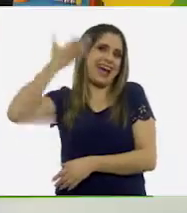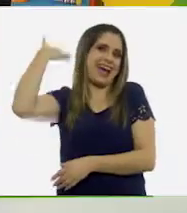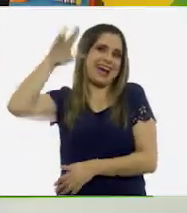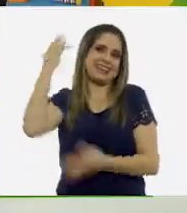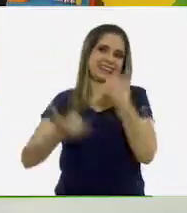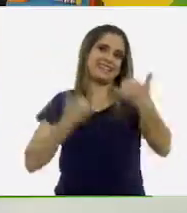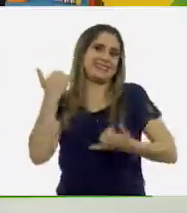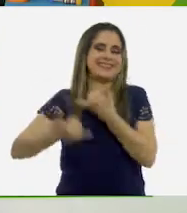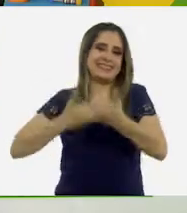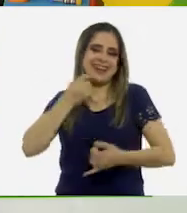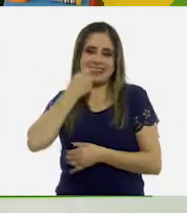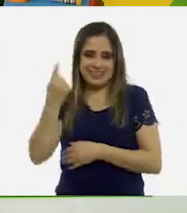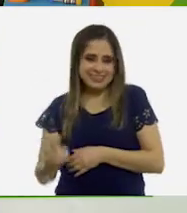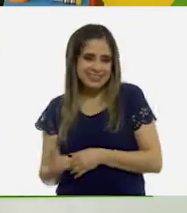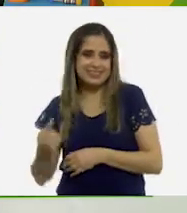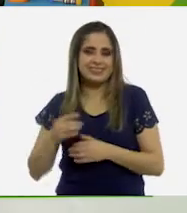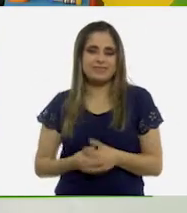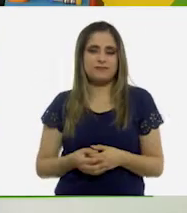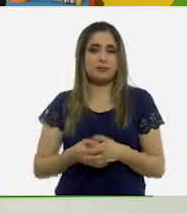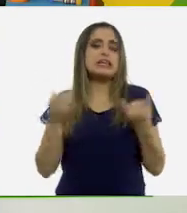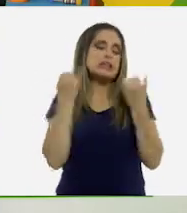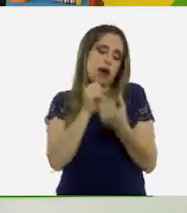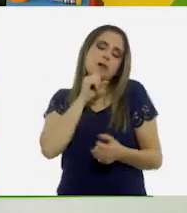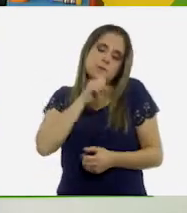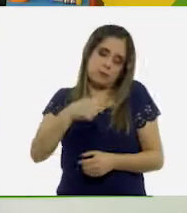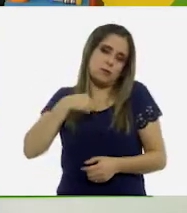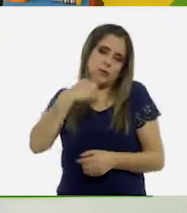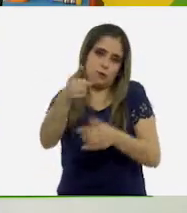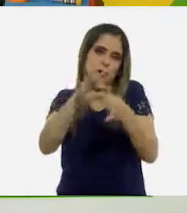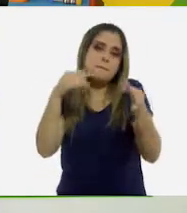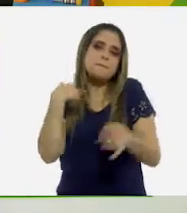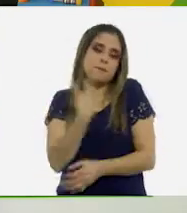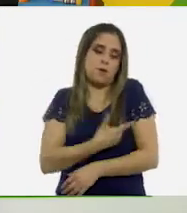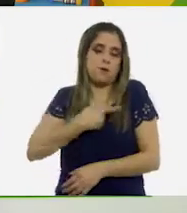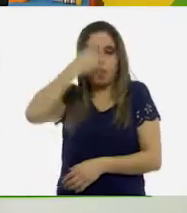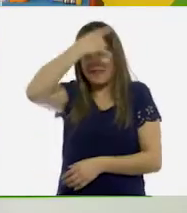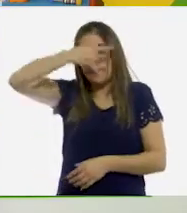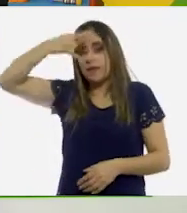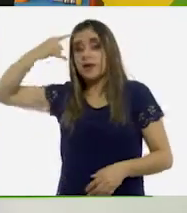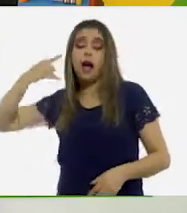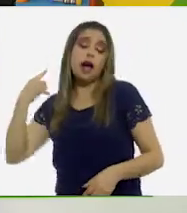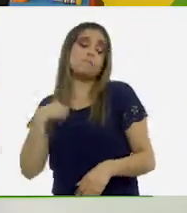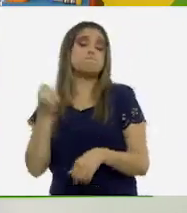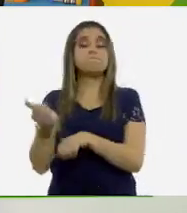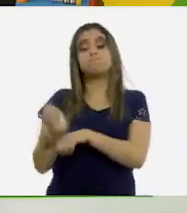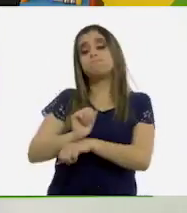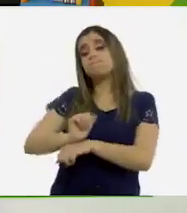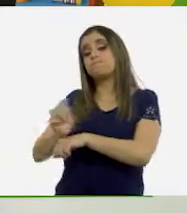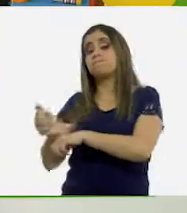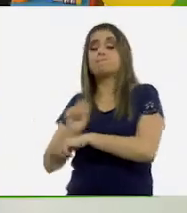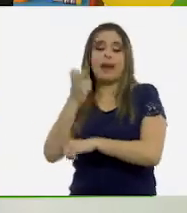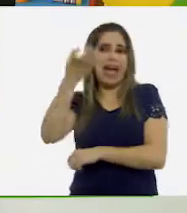Y también lo que ya les había compartido, que me encantaba disfrazarme y actuar todo el tiempo.